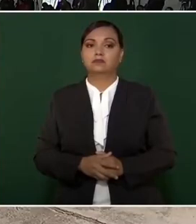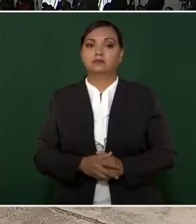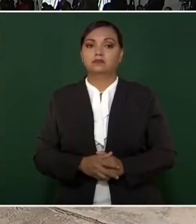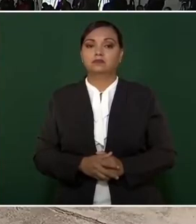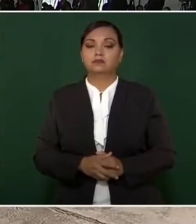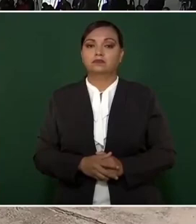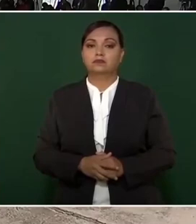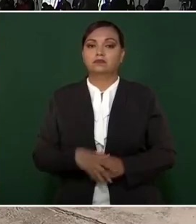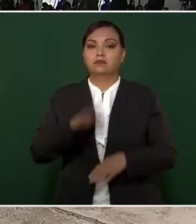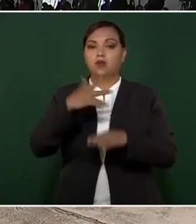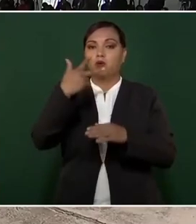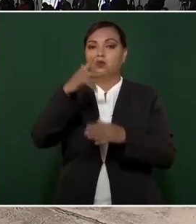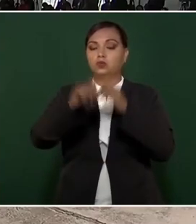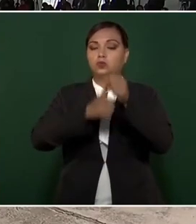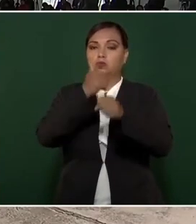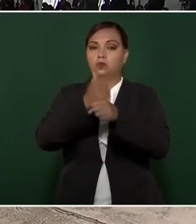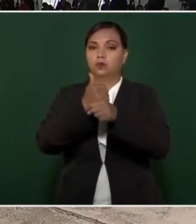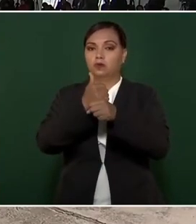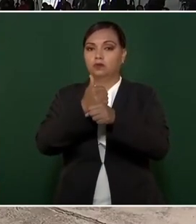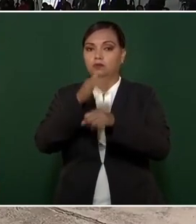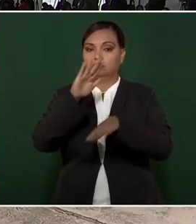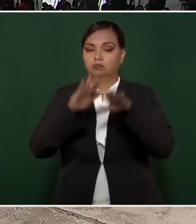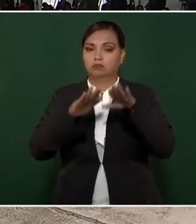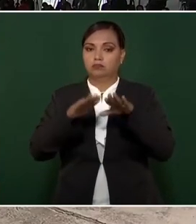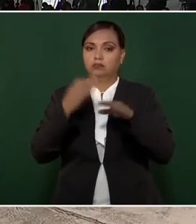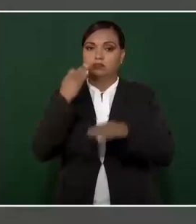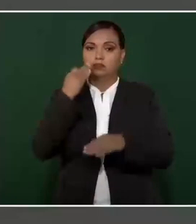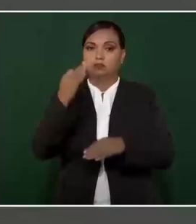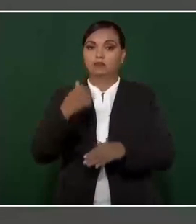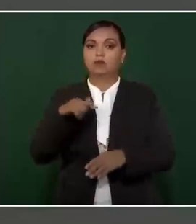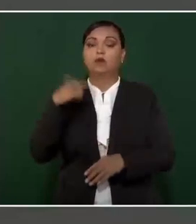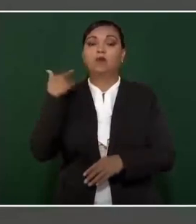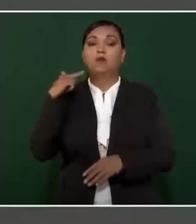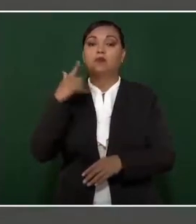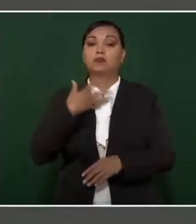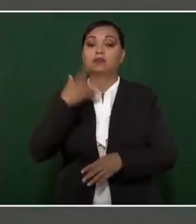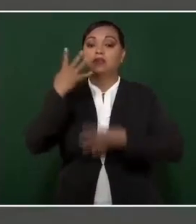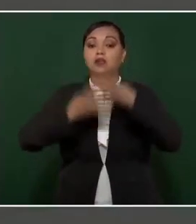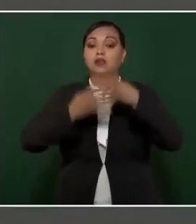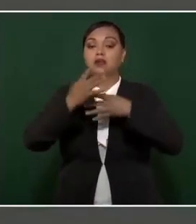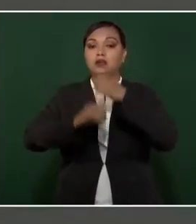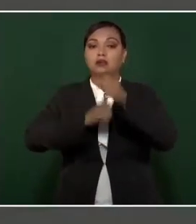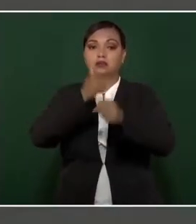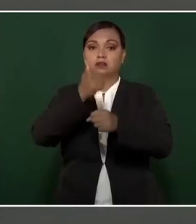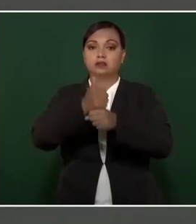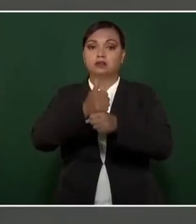Promedio ocho años. El de Guanajuato lleva catorce.